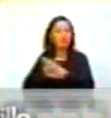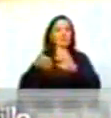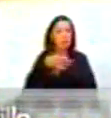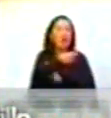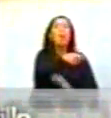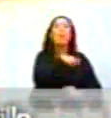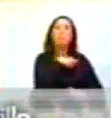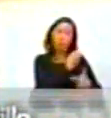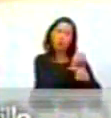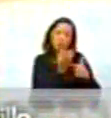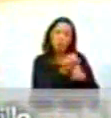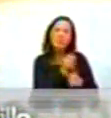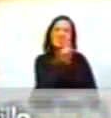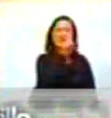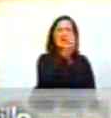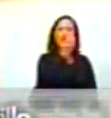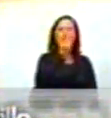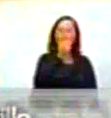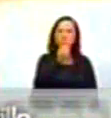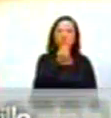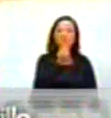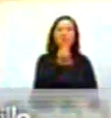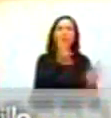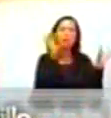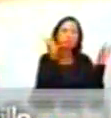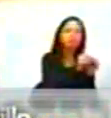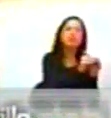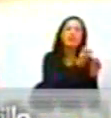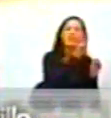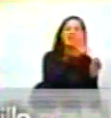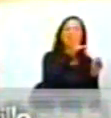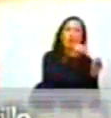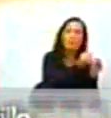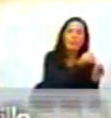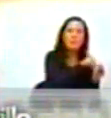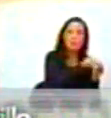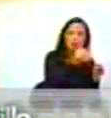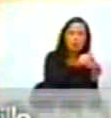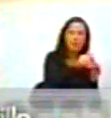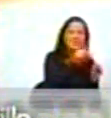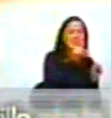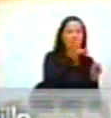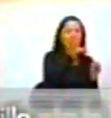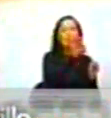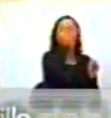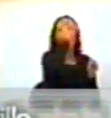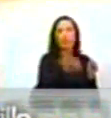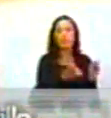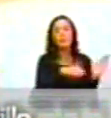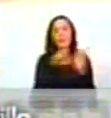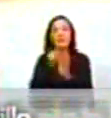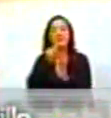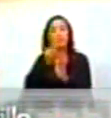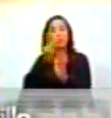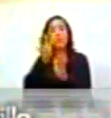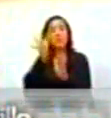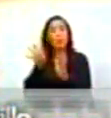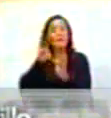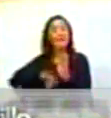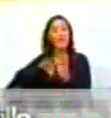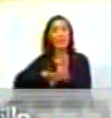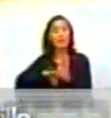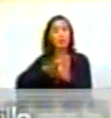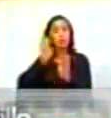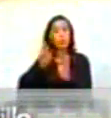cifras. 107 concentran 37 mil millones, el 17% del total. 129 beneficiarios del